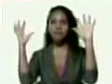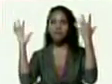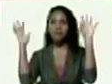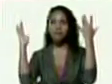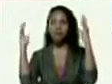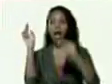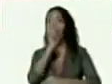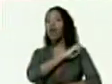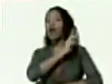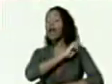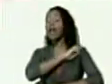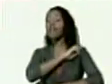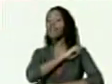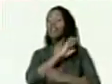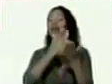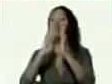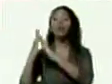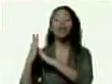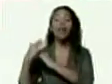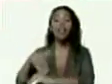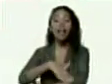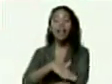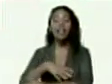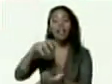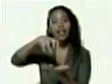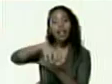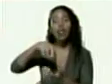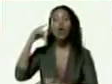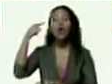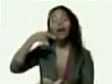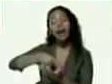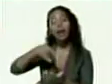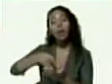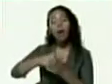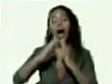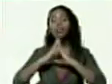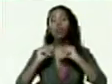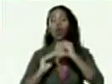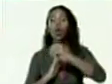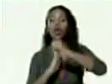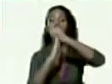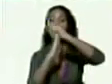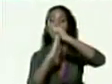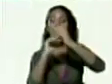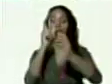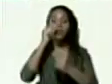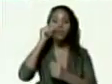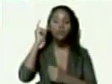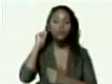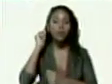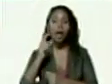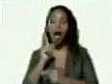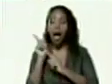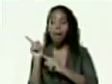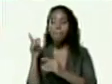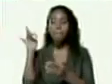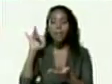de comunidad y de calle del estado Carabobo a todos los líderes y lideresas allí presentes